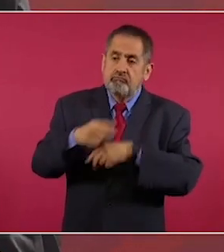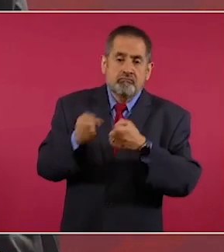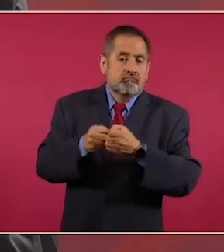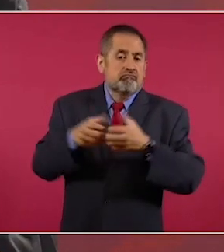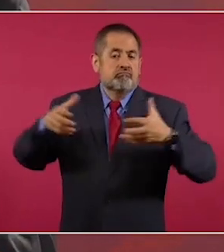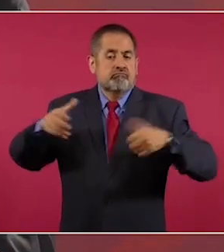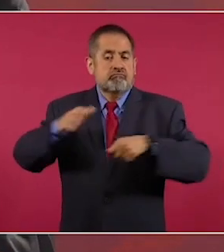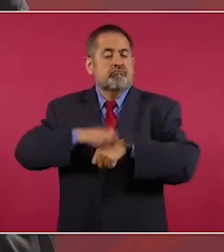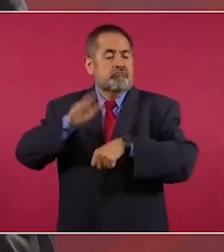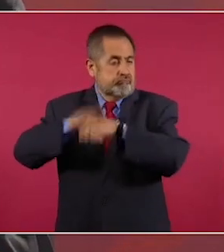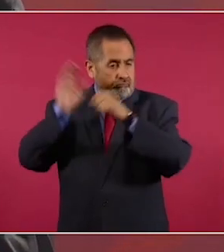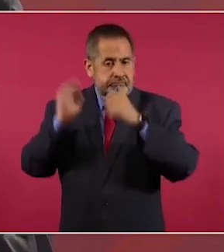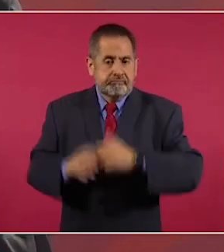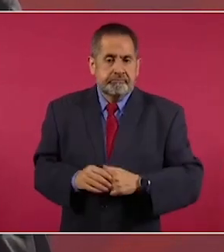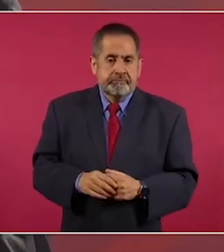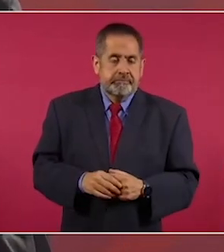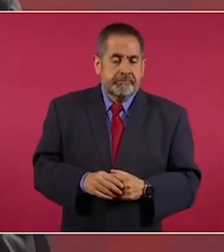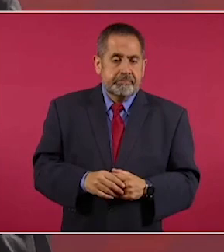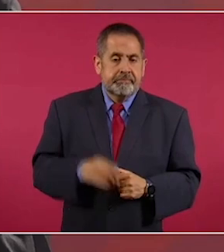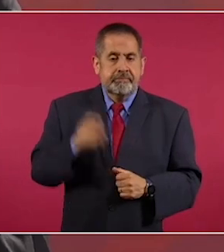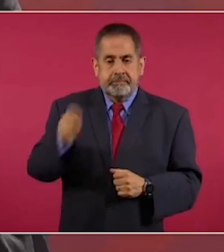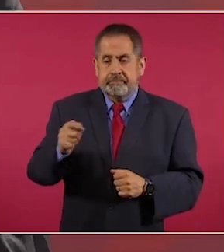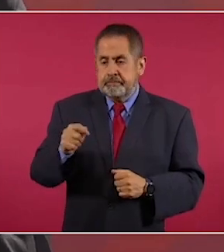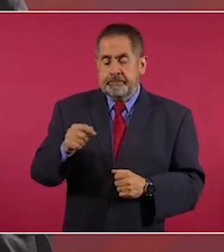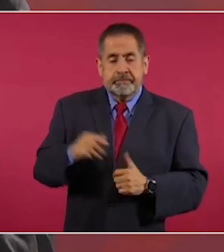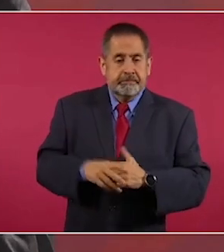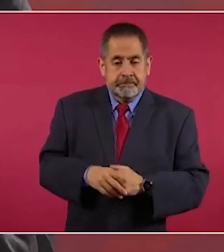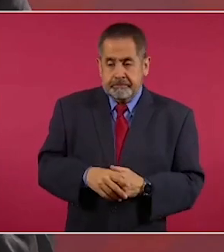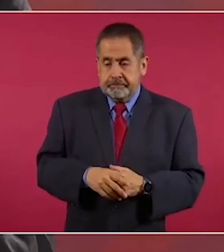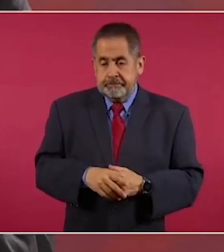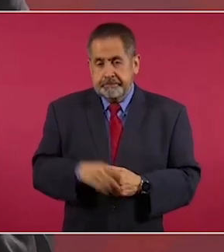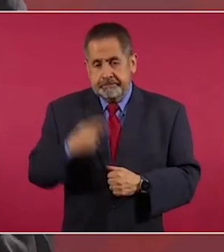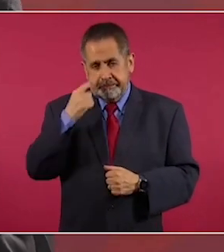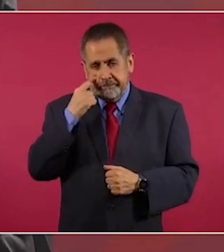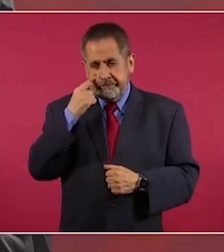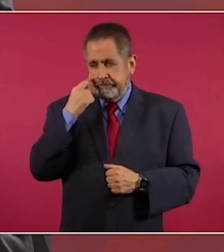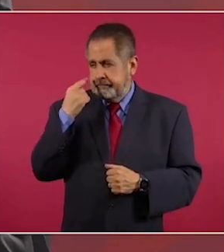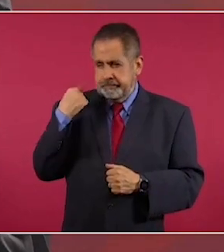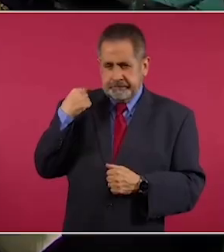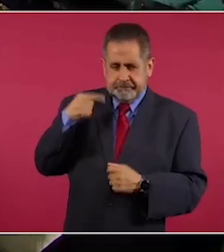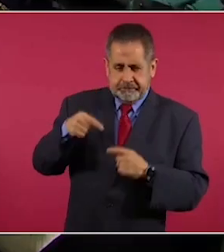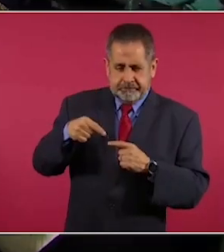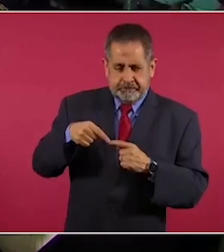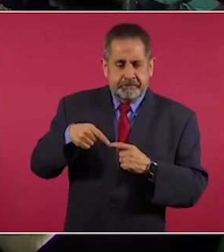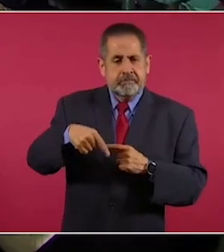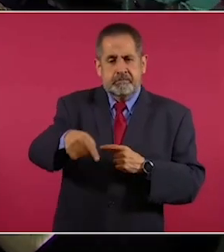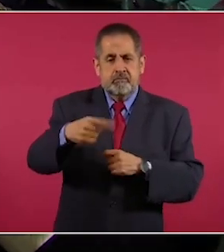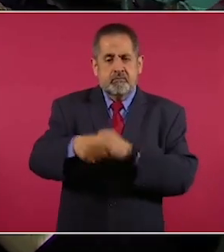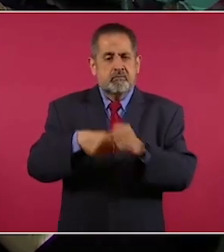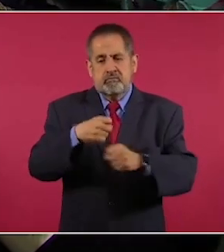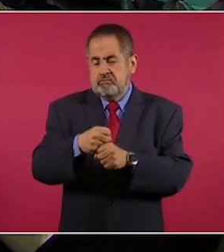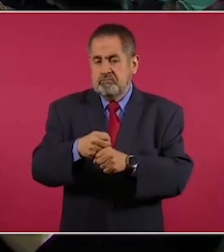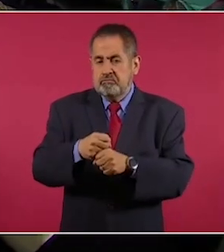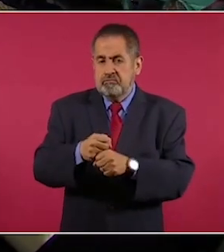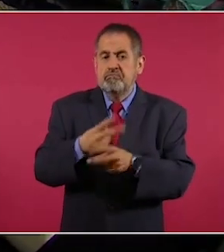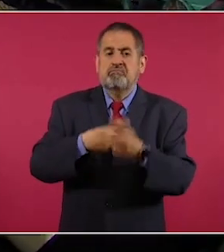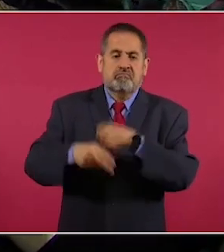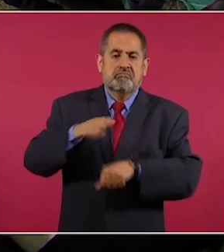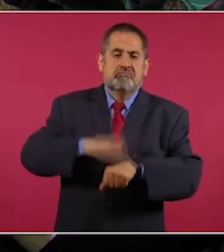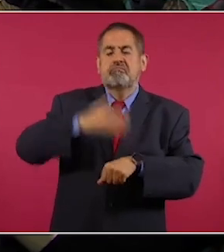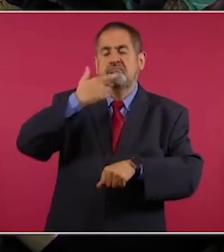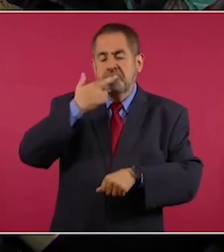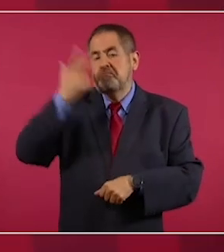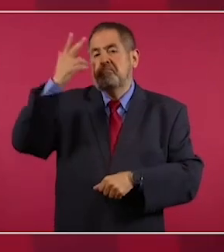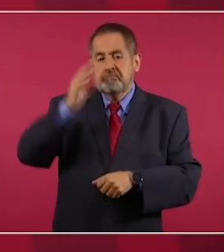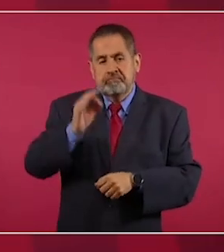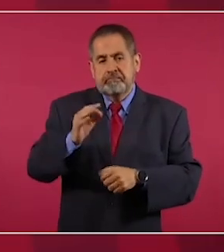en este fin de año y principios del próximo. Entonces, por eso